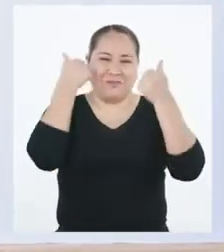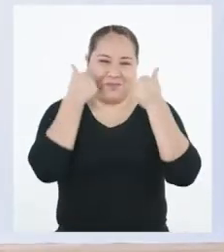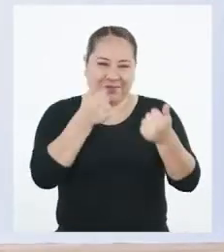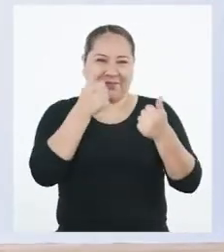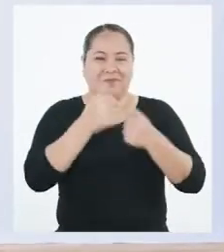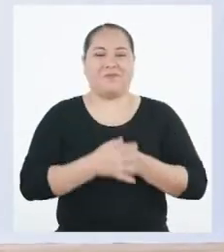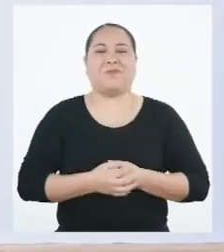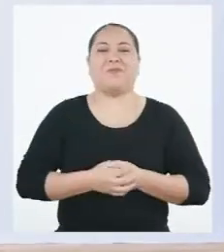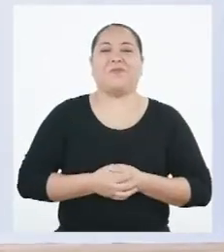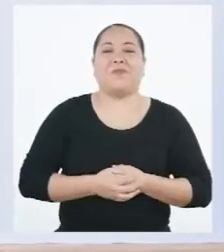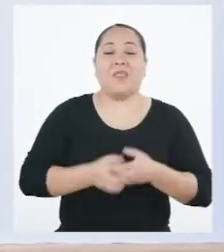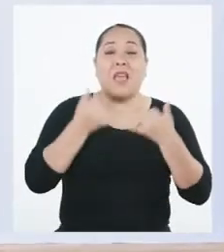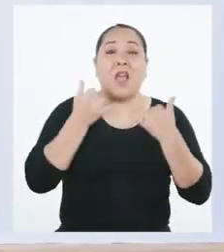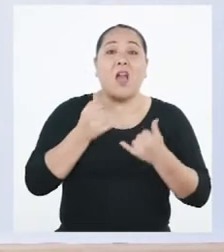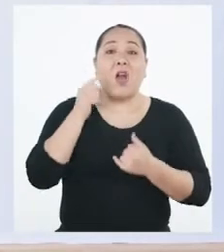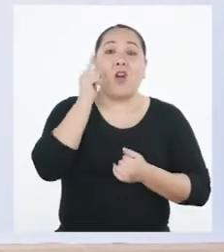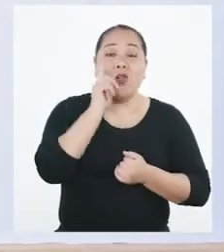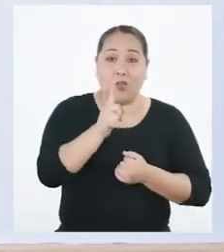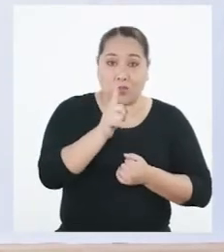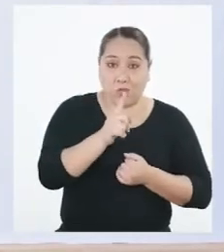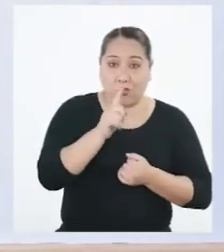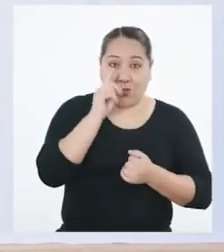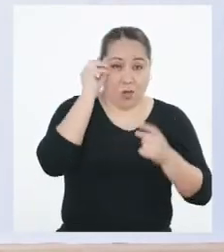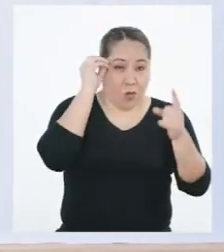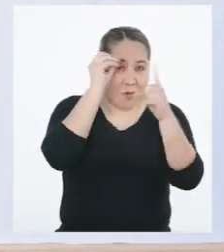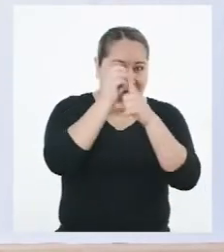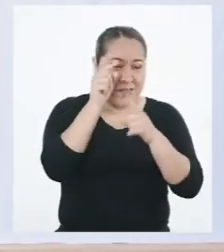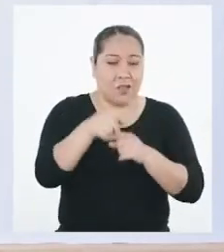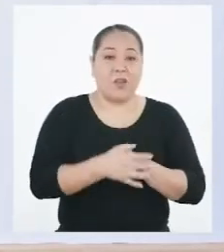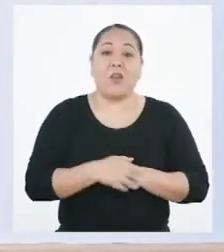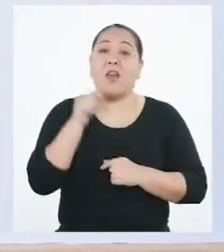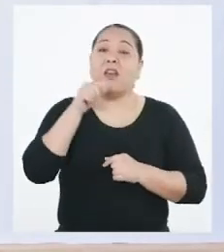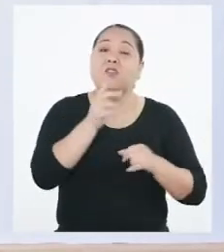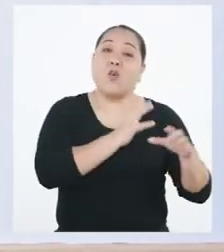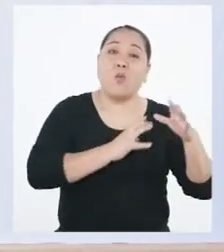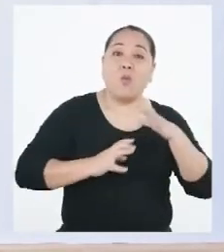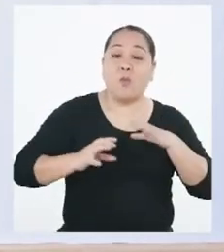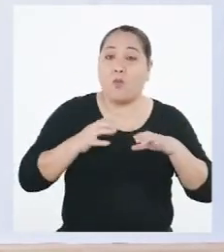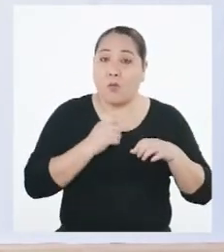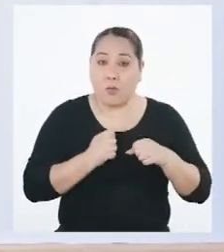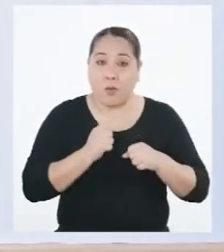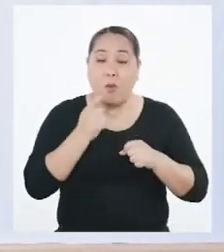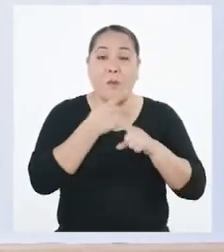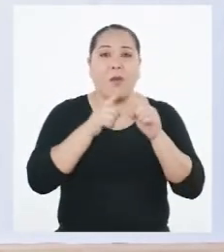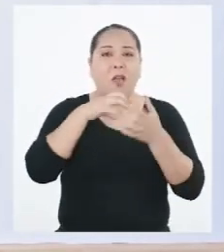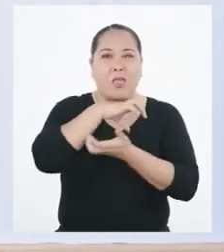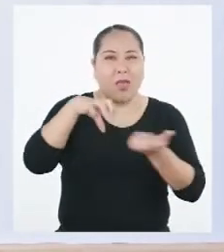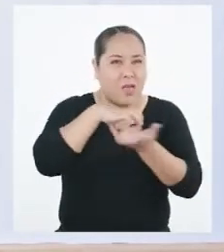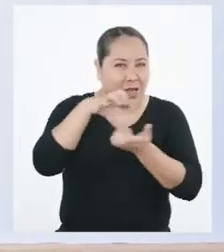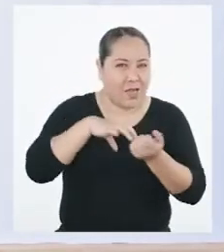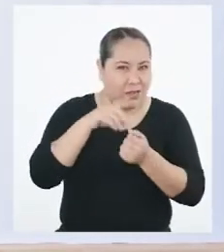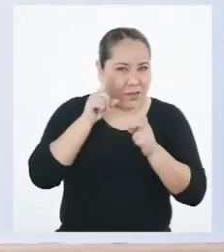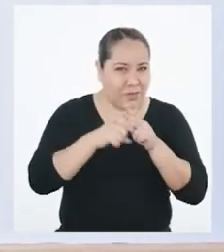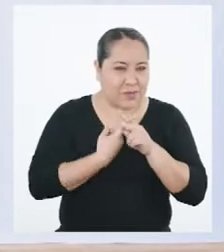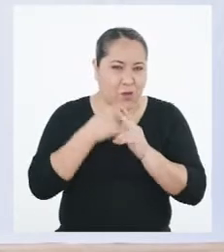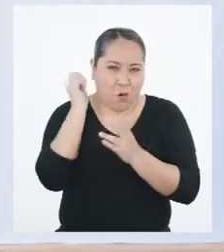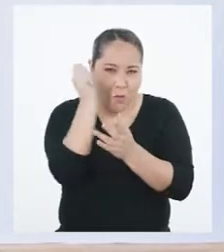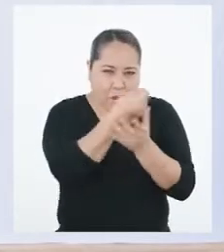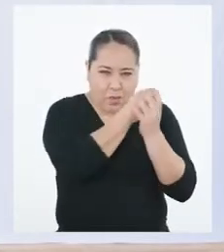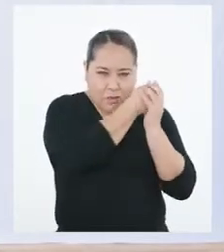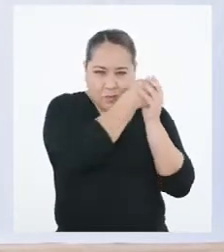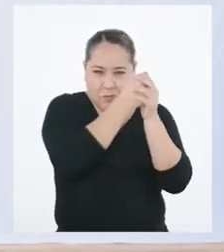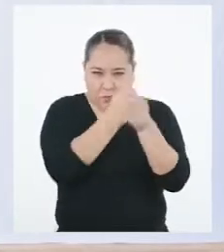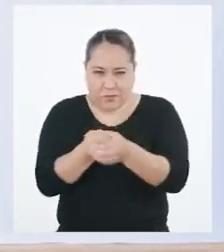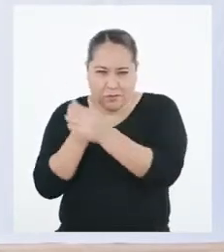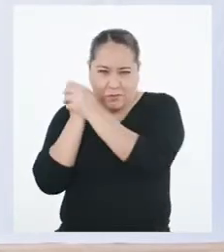¡Excelente! Ahora te propongo un reto. Vamos a hacer estos movimientos, pero en desorden. Empezamos con la espada.